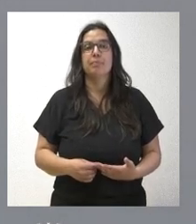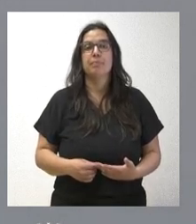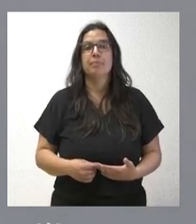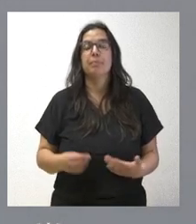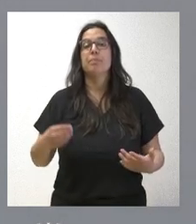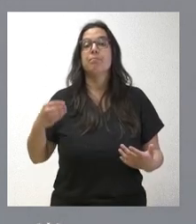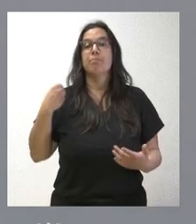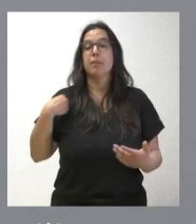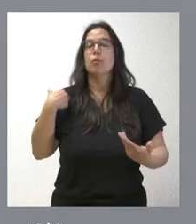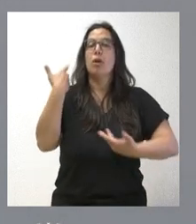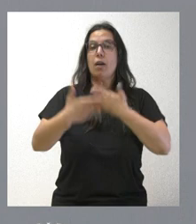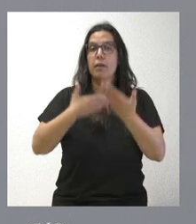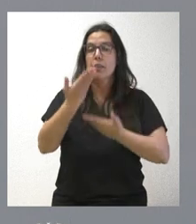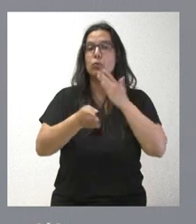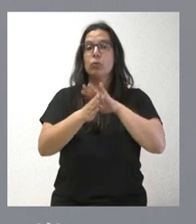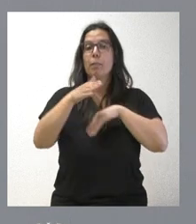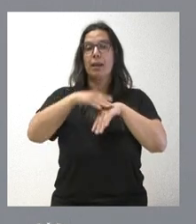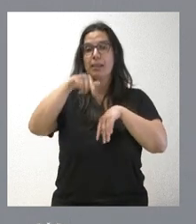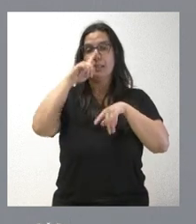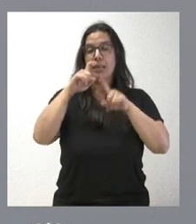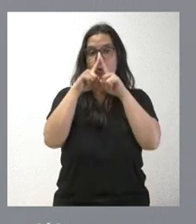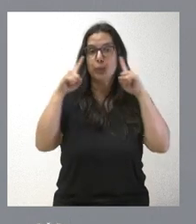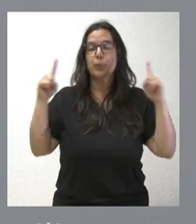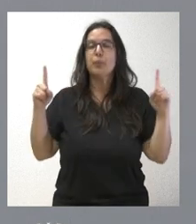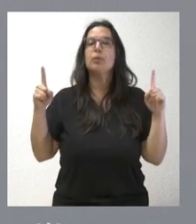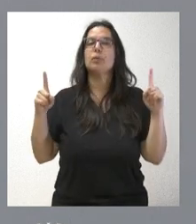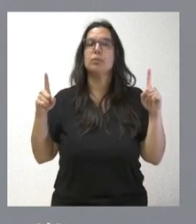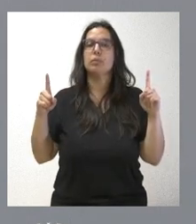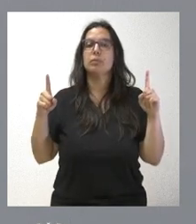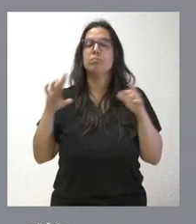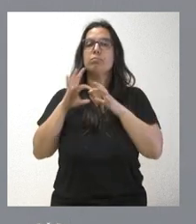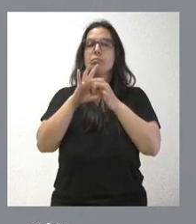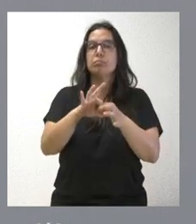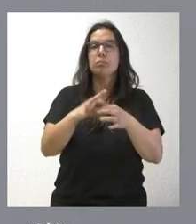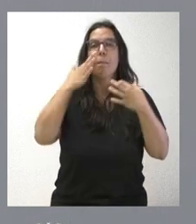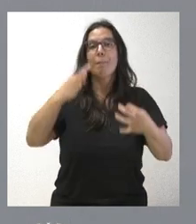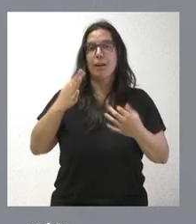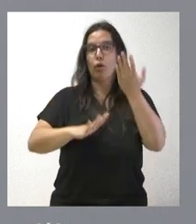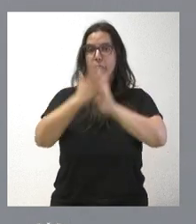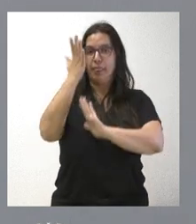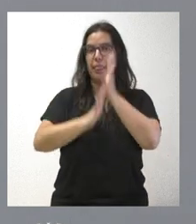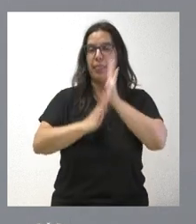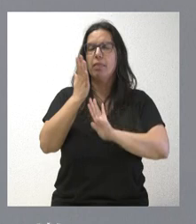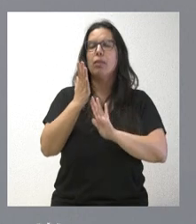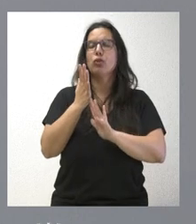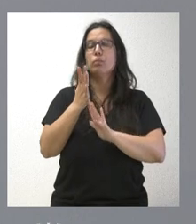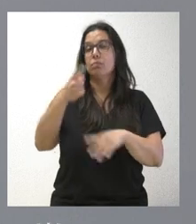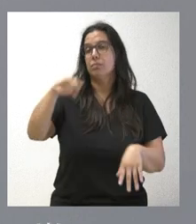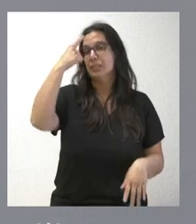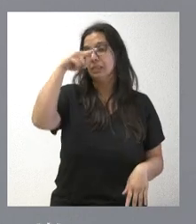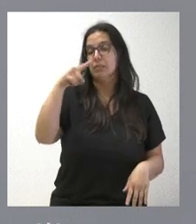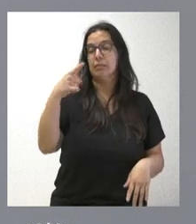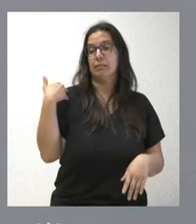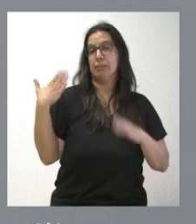esta anualidad en relación con el riesgo de incendios. Saben ustedes que en los